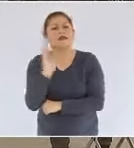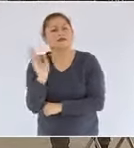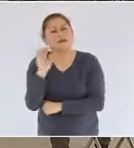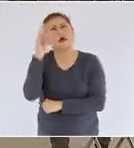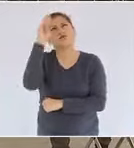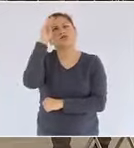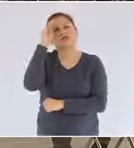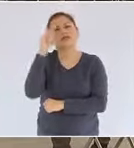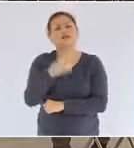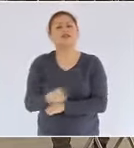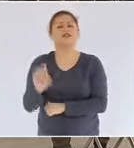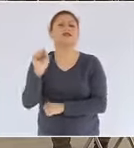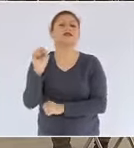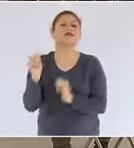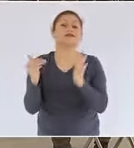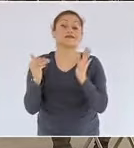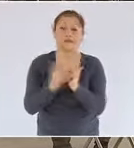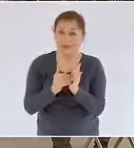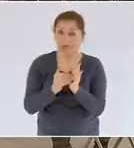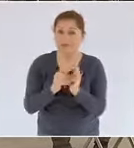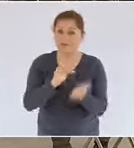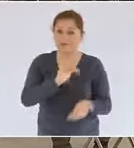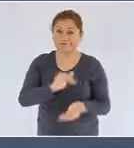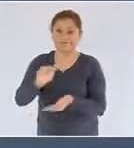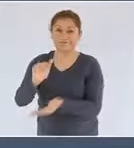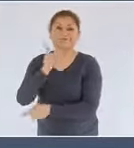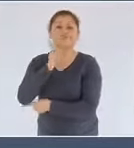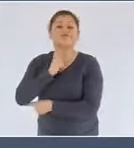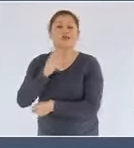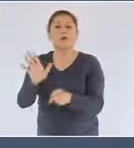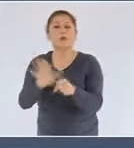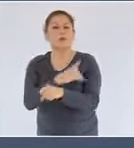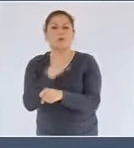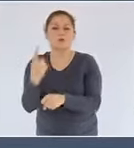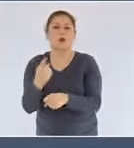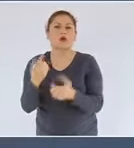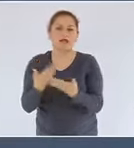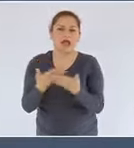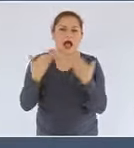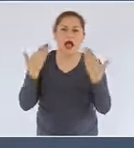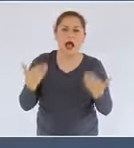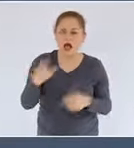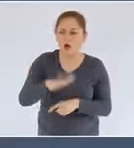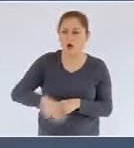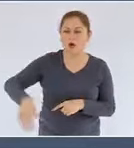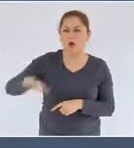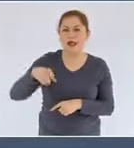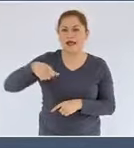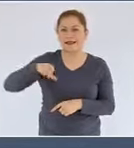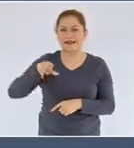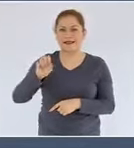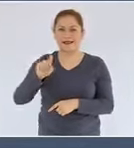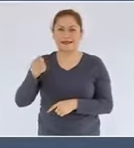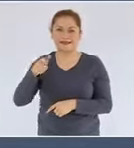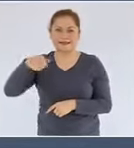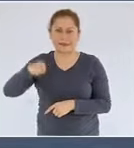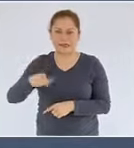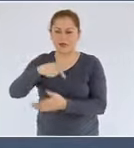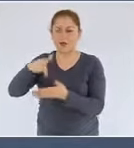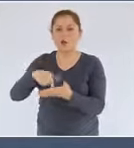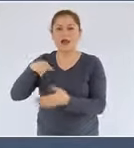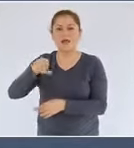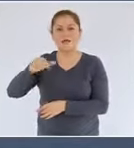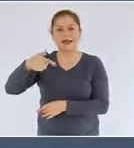barriles, principalmente por el desarrollo intensivo del campo quesqui, ubicado en Huimanguillo, y de los